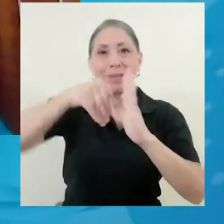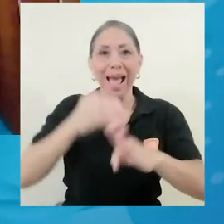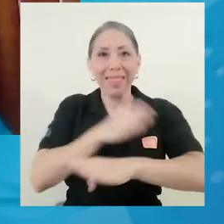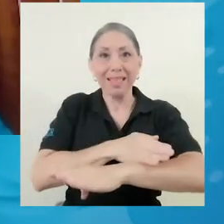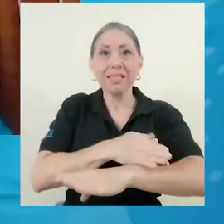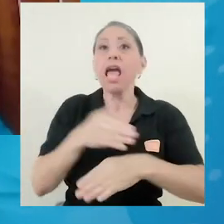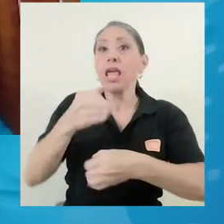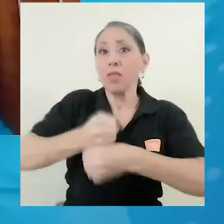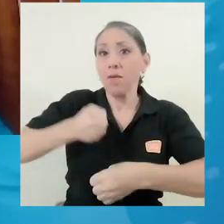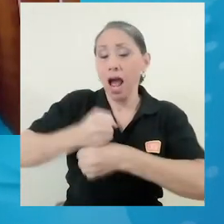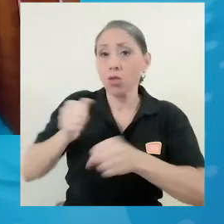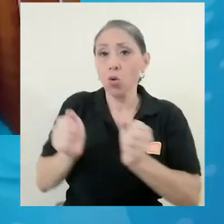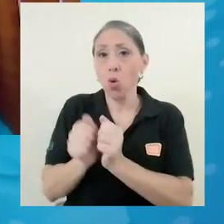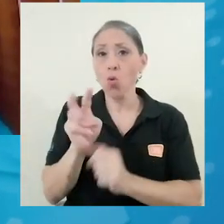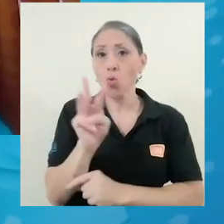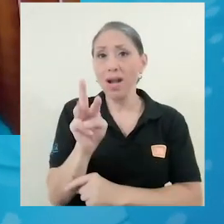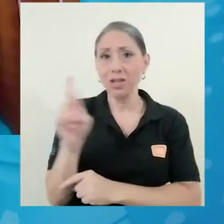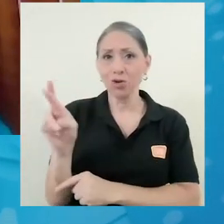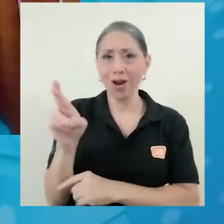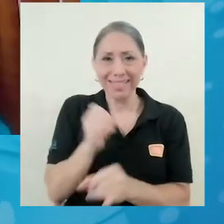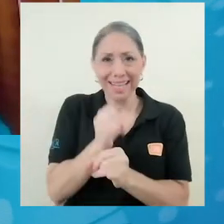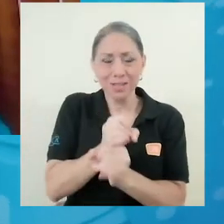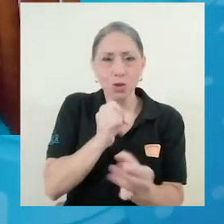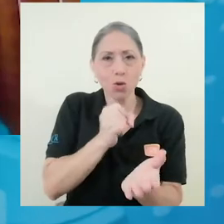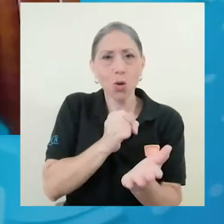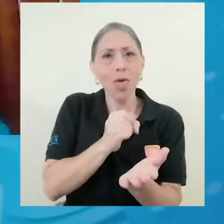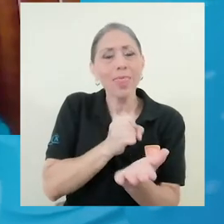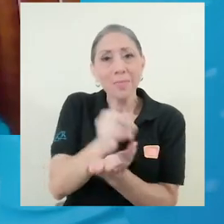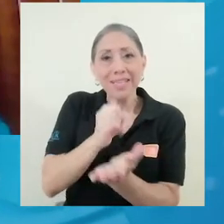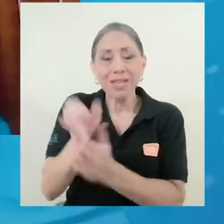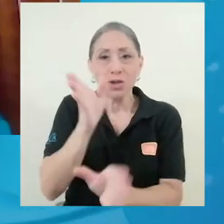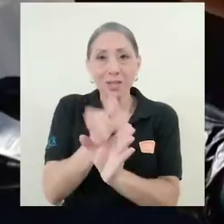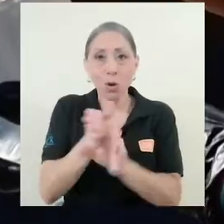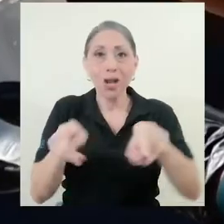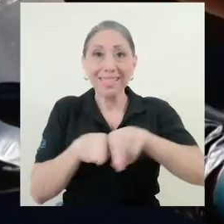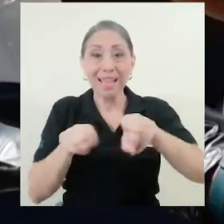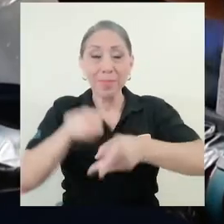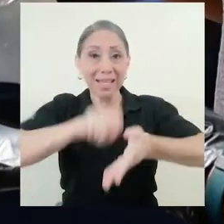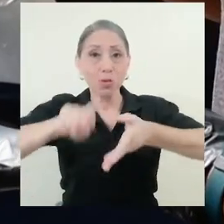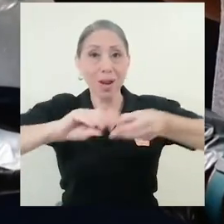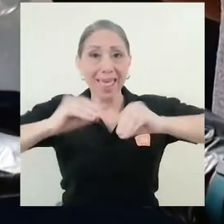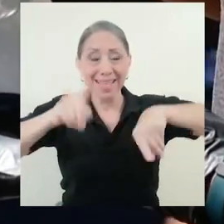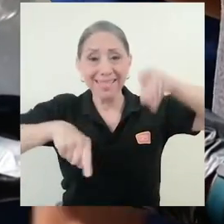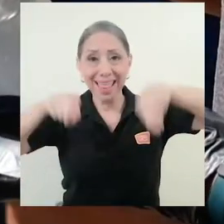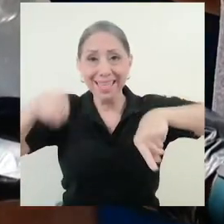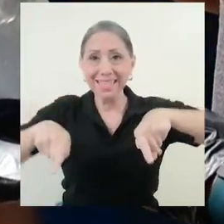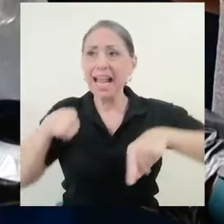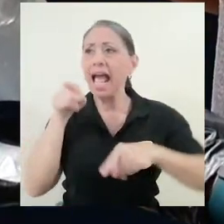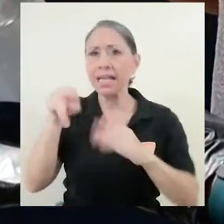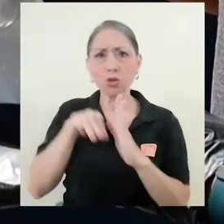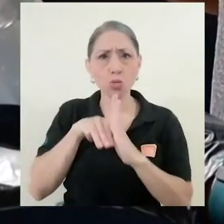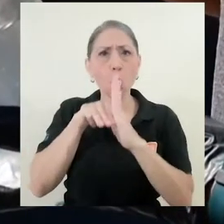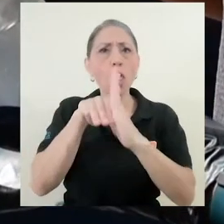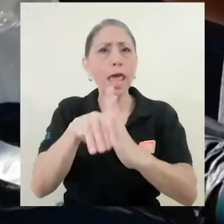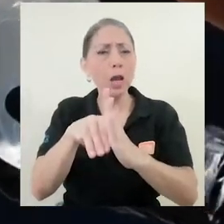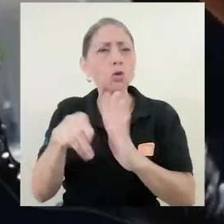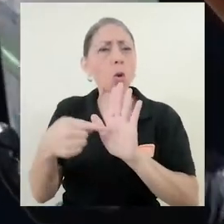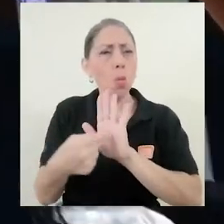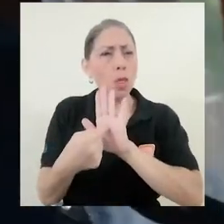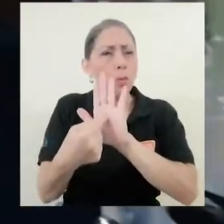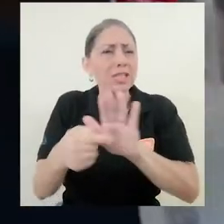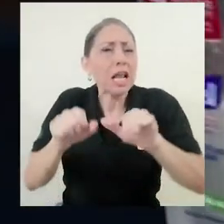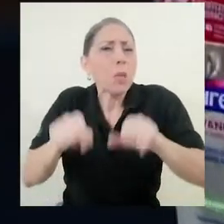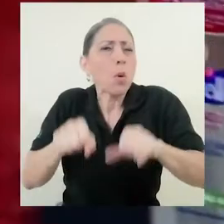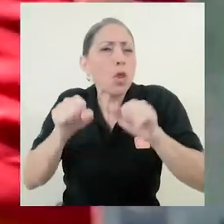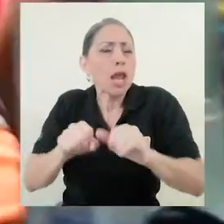Warner Rojas, del Instituto de Investigaciones Psicológicas y de la Escuela de Estadística, nos han indicado que podríamos estar llegando a una